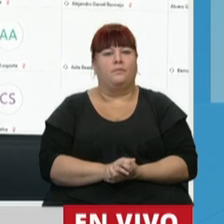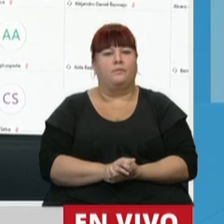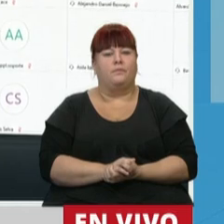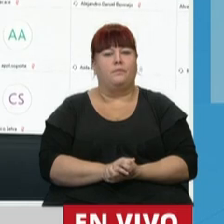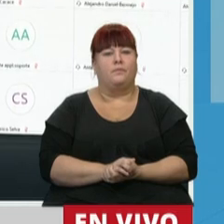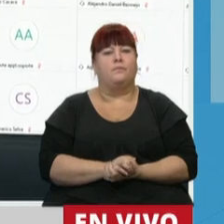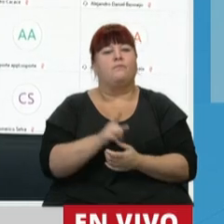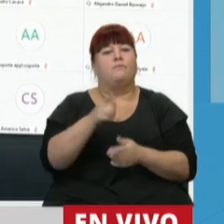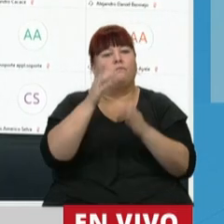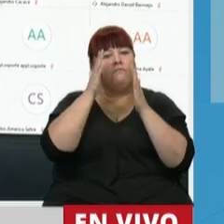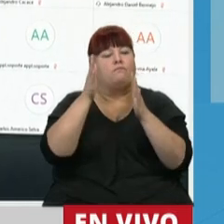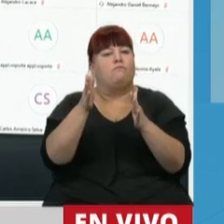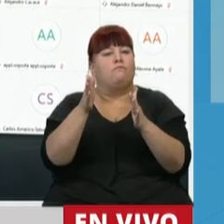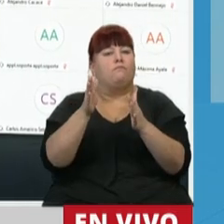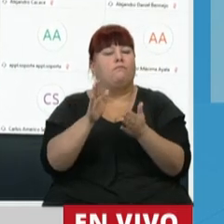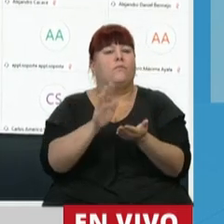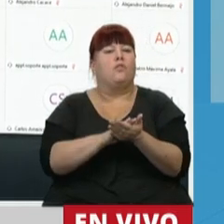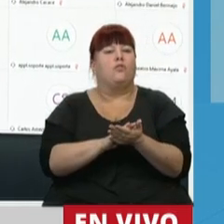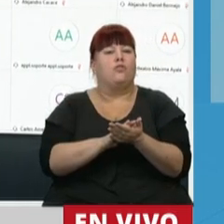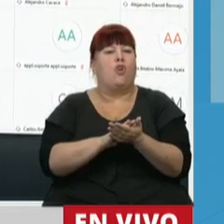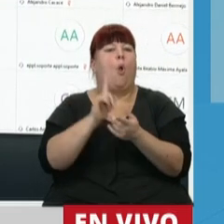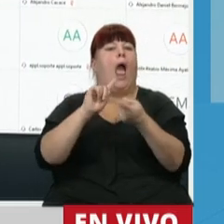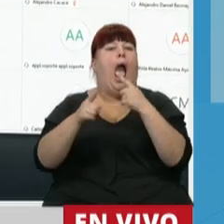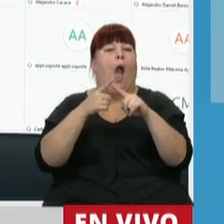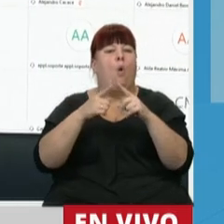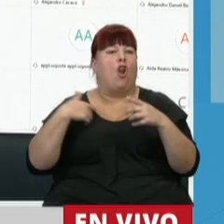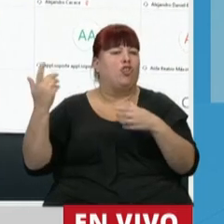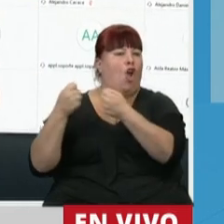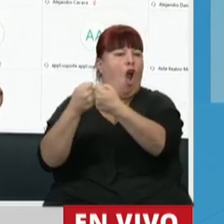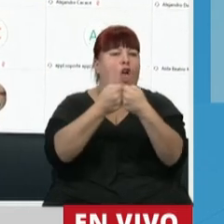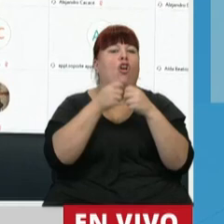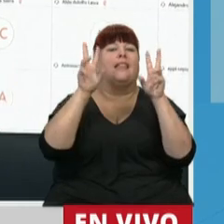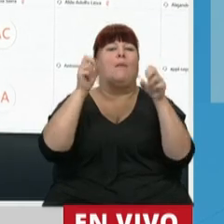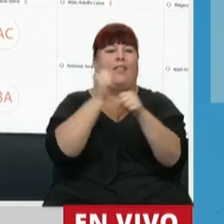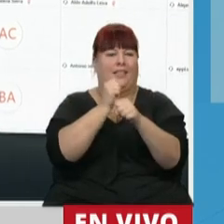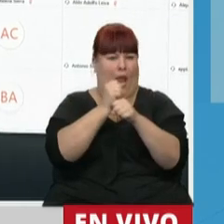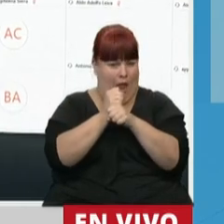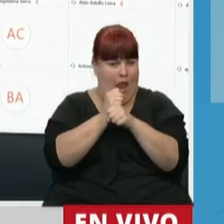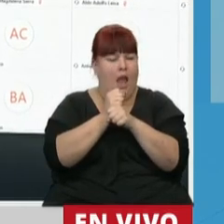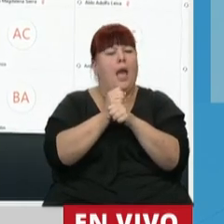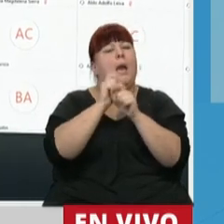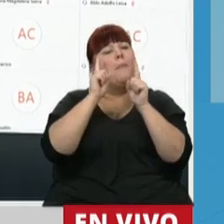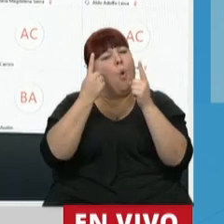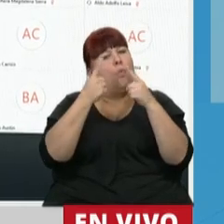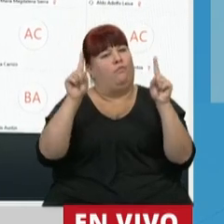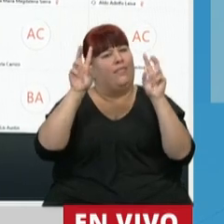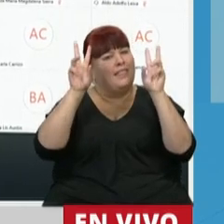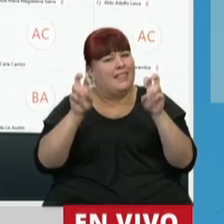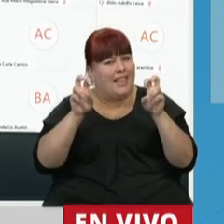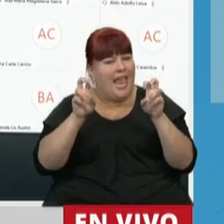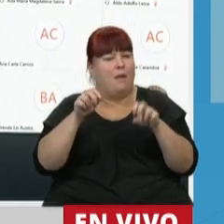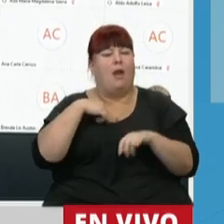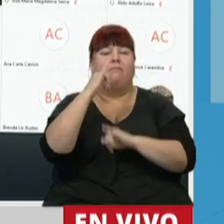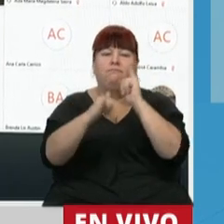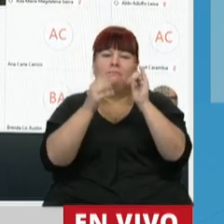dentro de los acuerdos colectivos de trabajo. Pero hay un aspecto que en